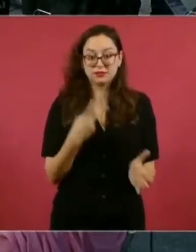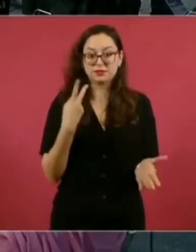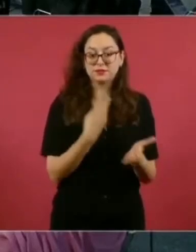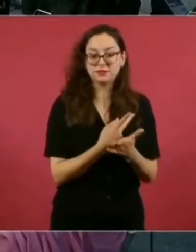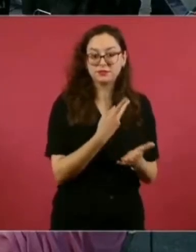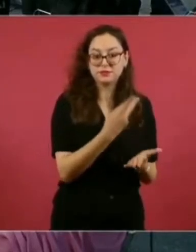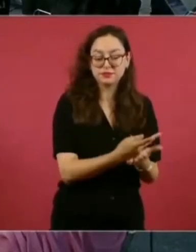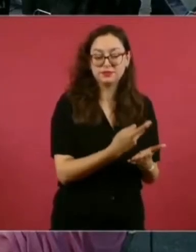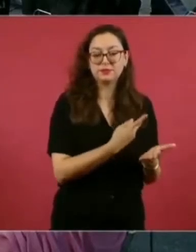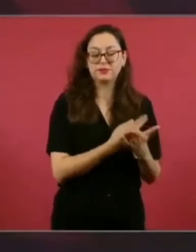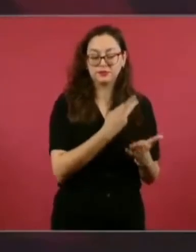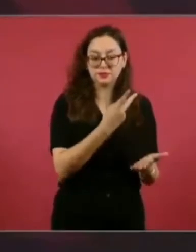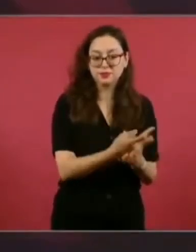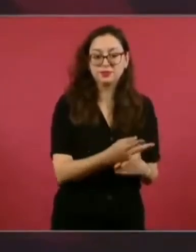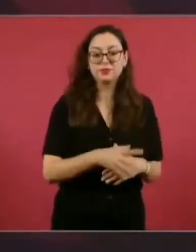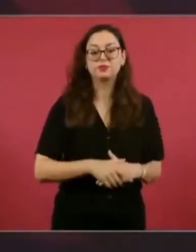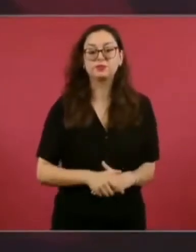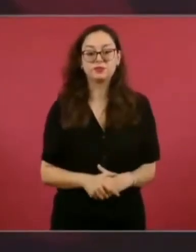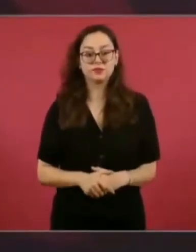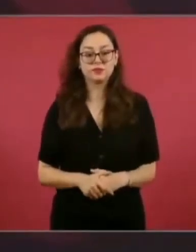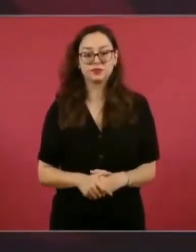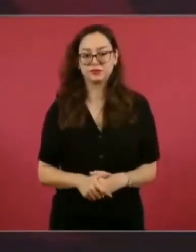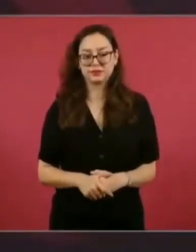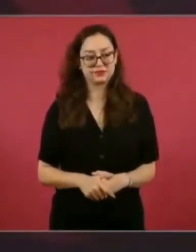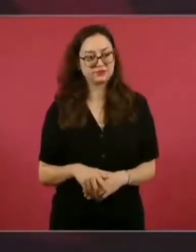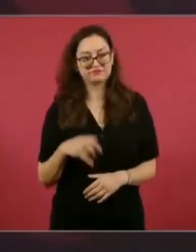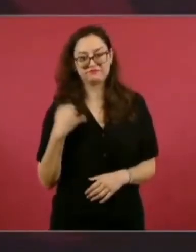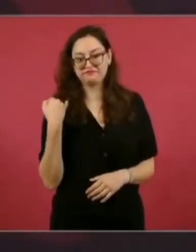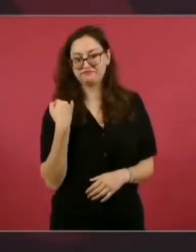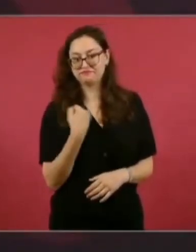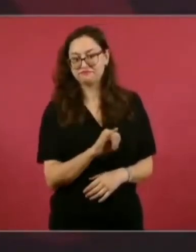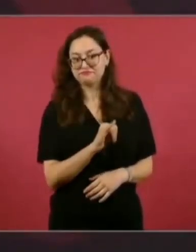un reverendo